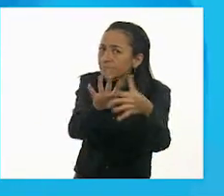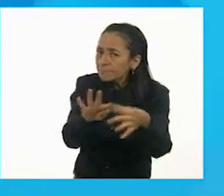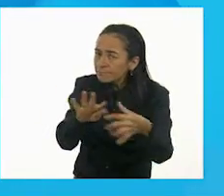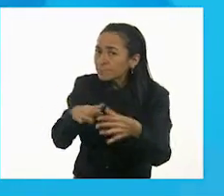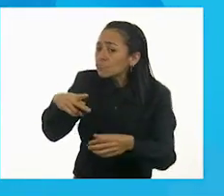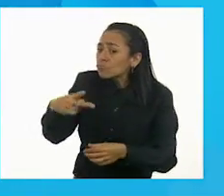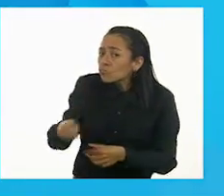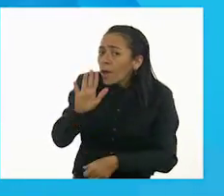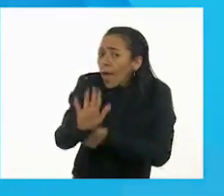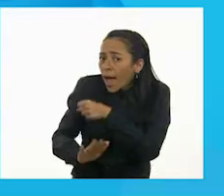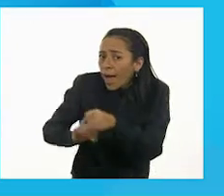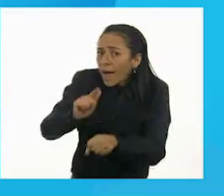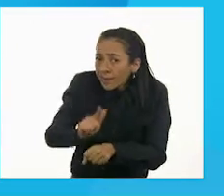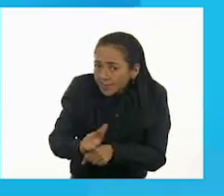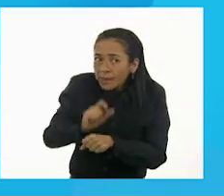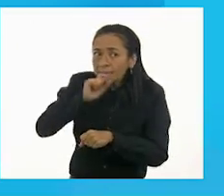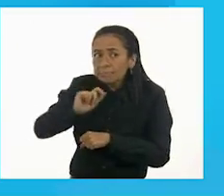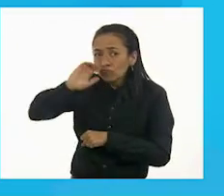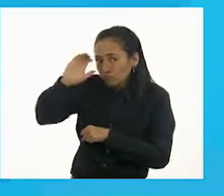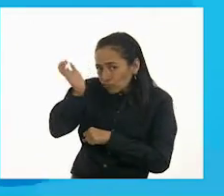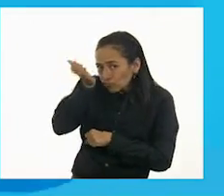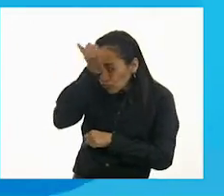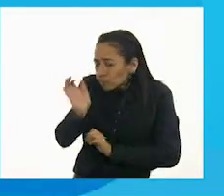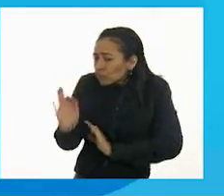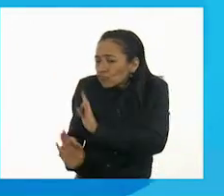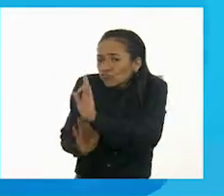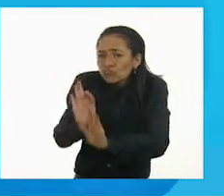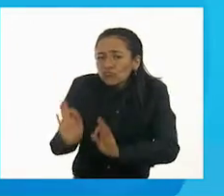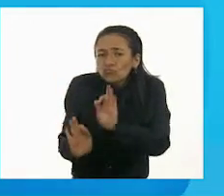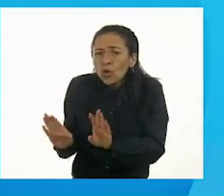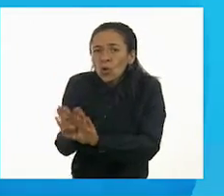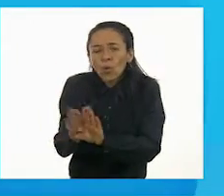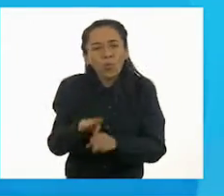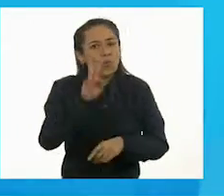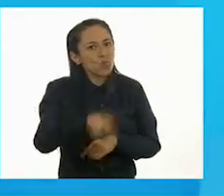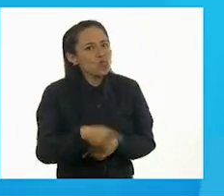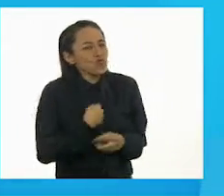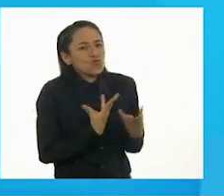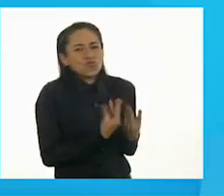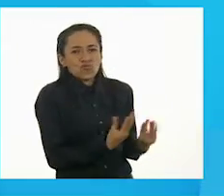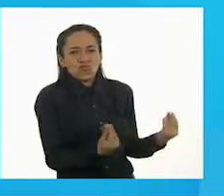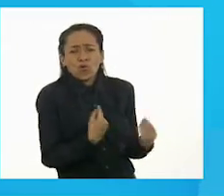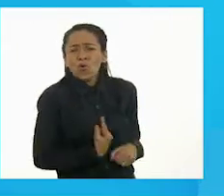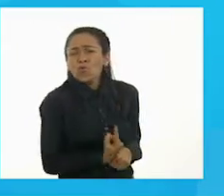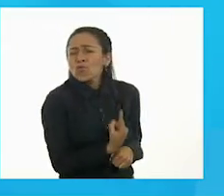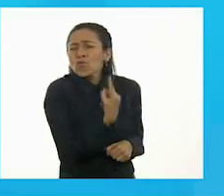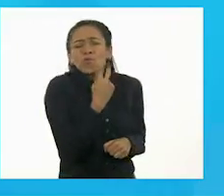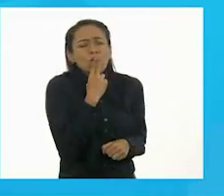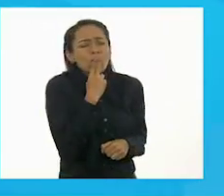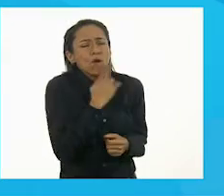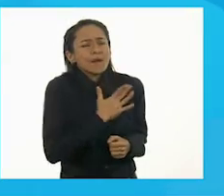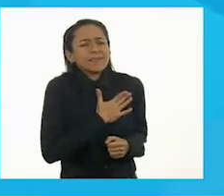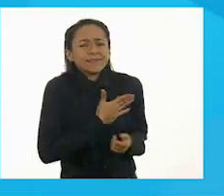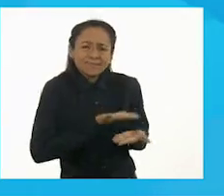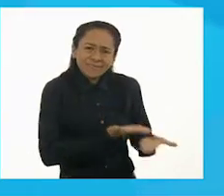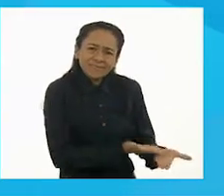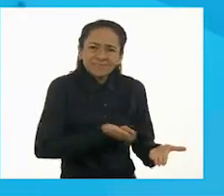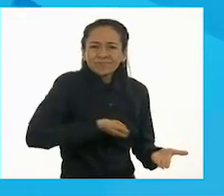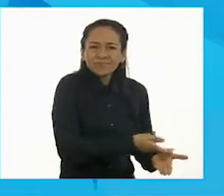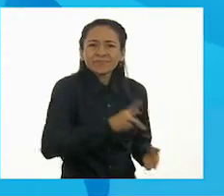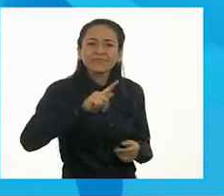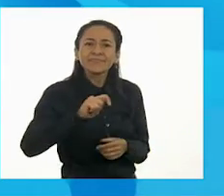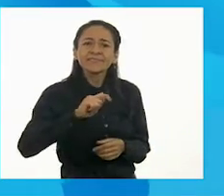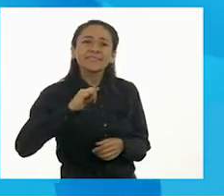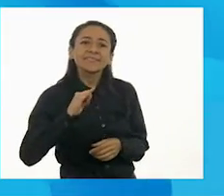supuesto! Mis ovejas son muchas. Pero la que más quiero es a ella. Se llama Tina. Es una